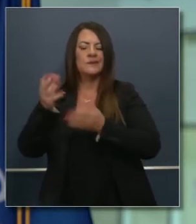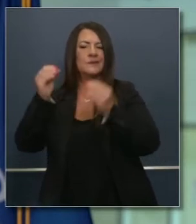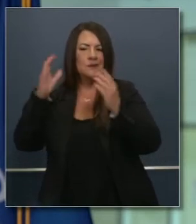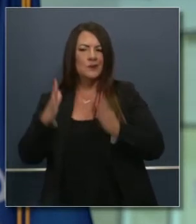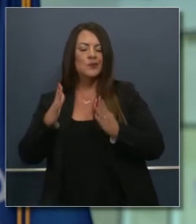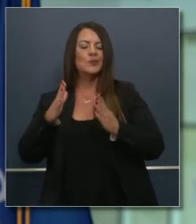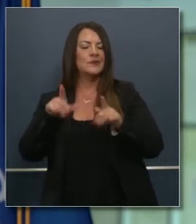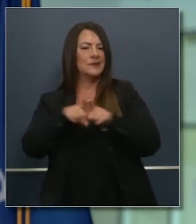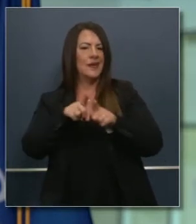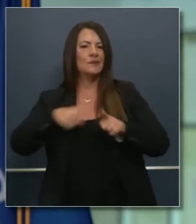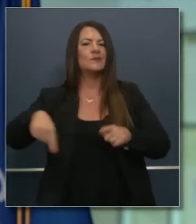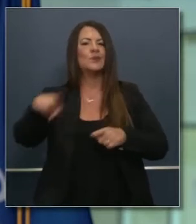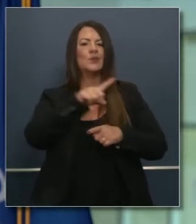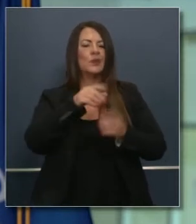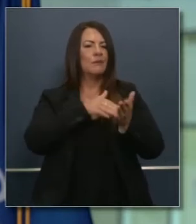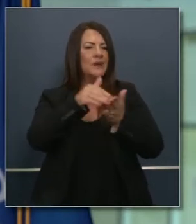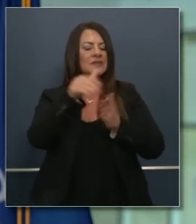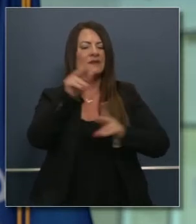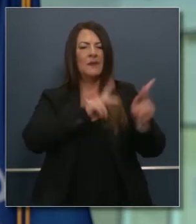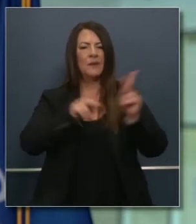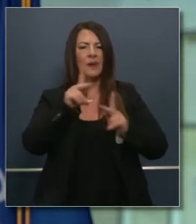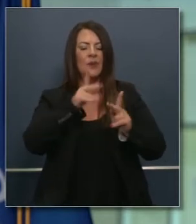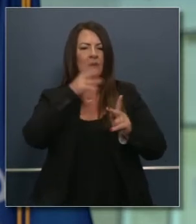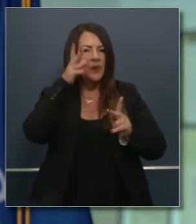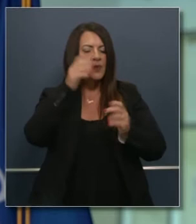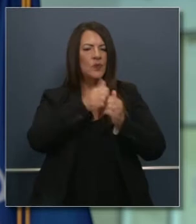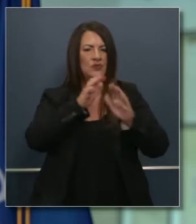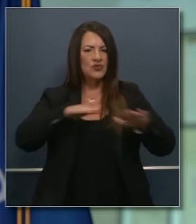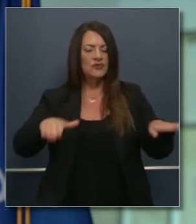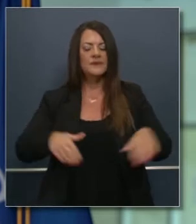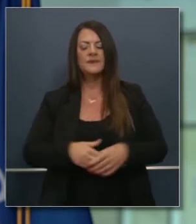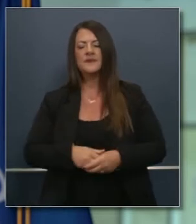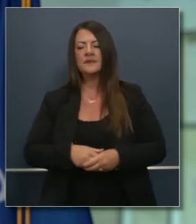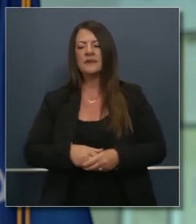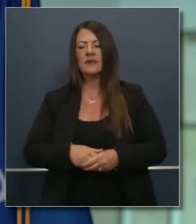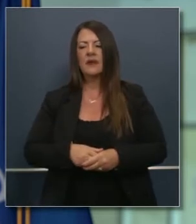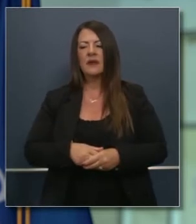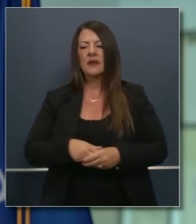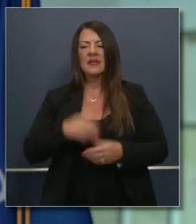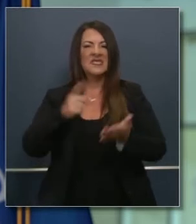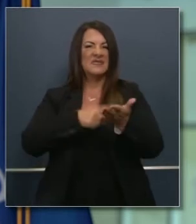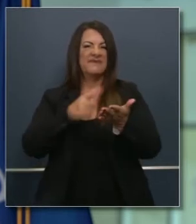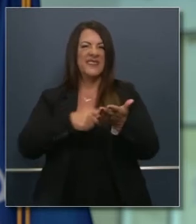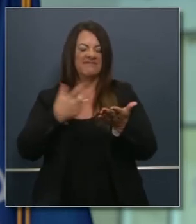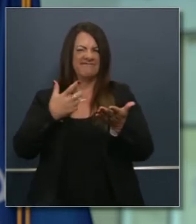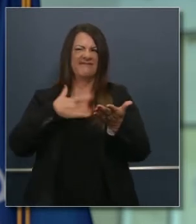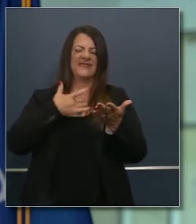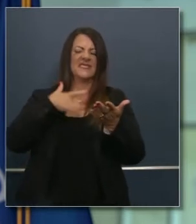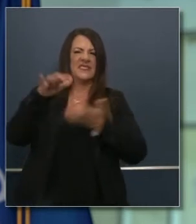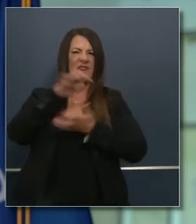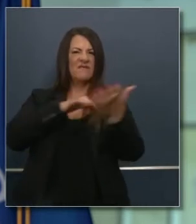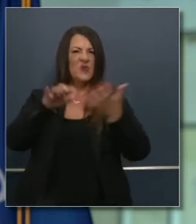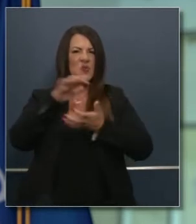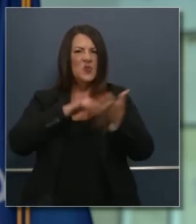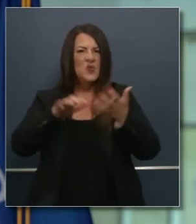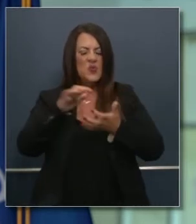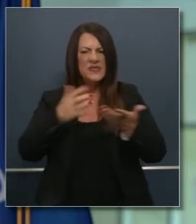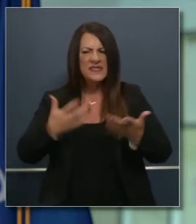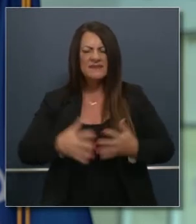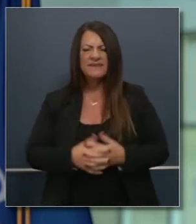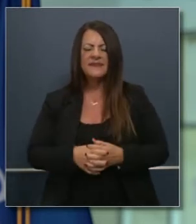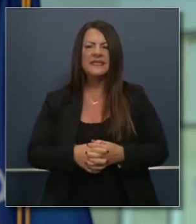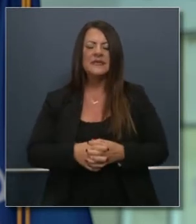Unidos y California están teniendo estas conversaciones o tratando de tener las conversaciones y a veces es confuso.